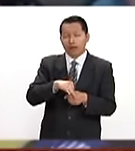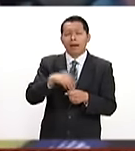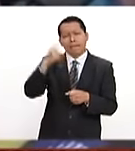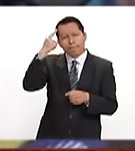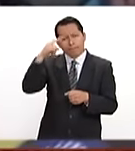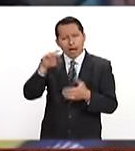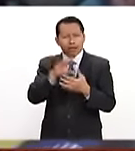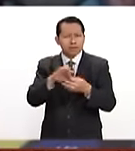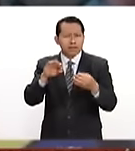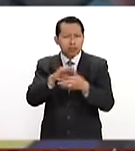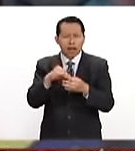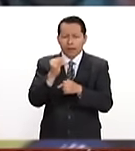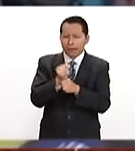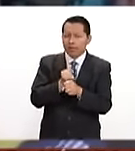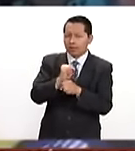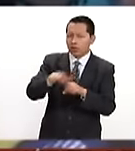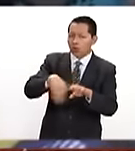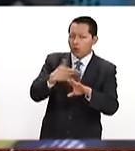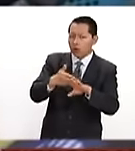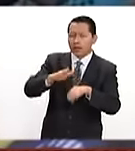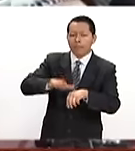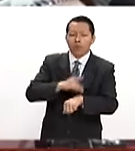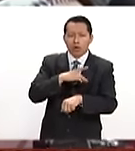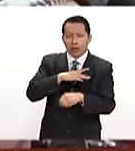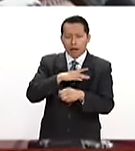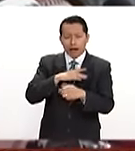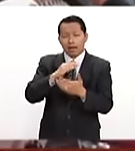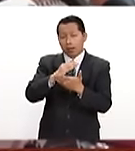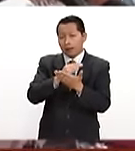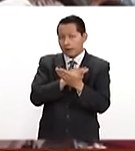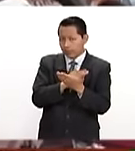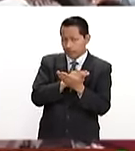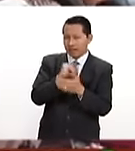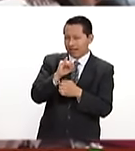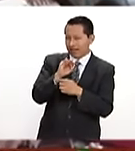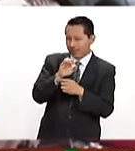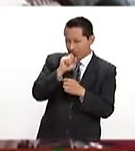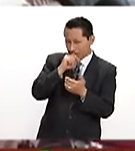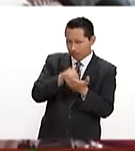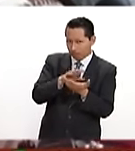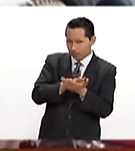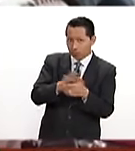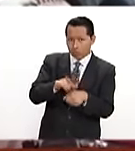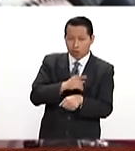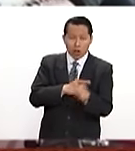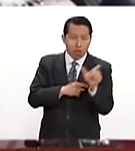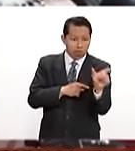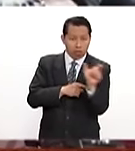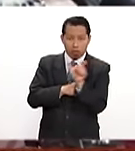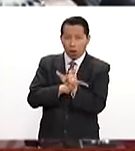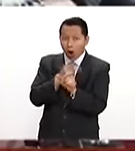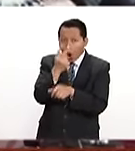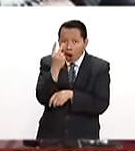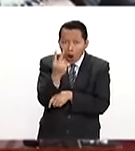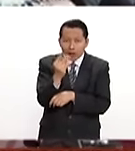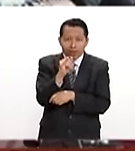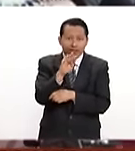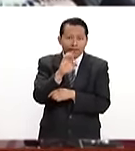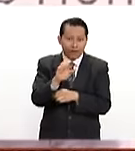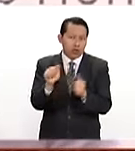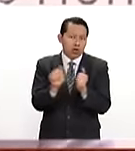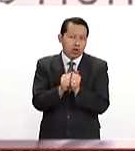torno a la investigación en su contra por alteración del Registro Federal de Electores al contar con dos credenciales de elector con direcciones